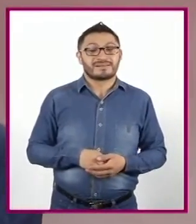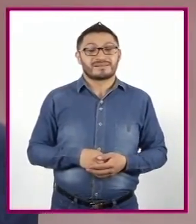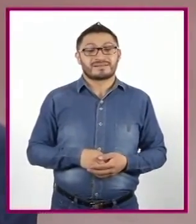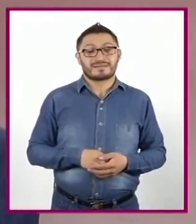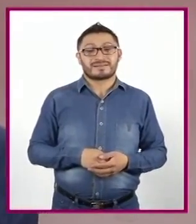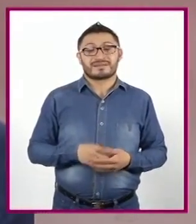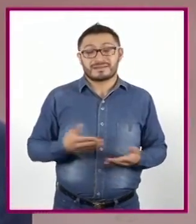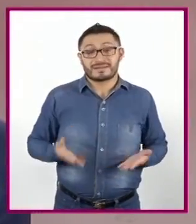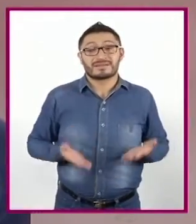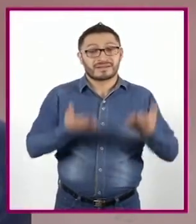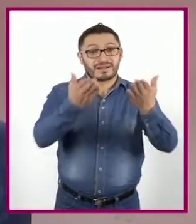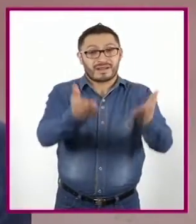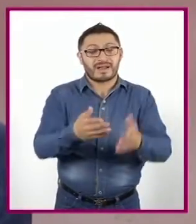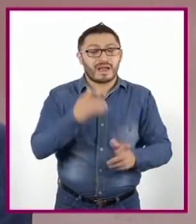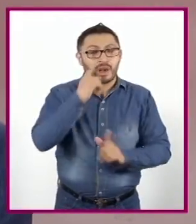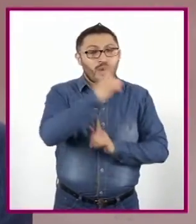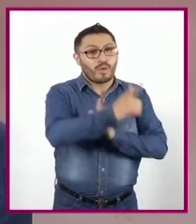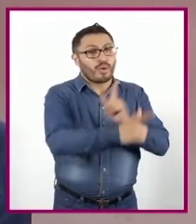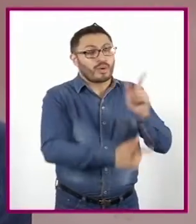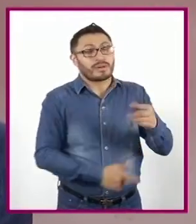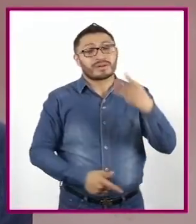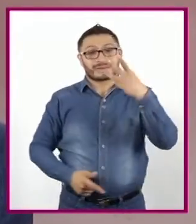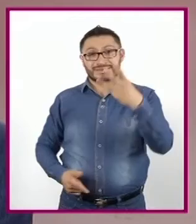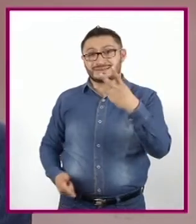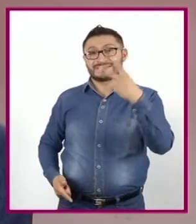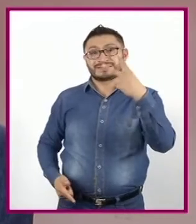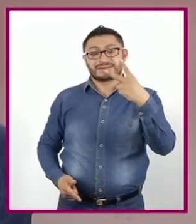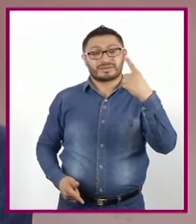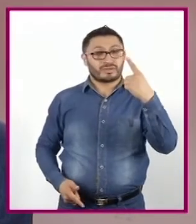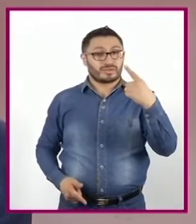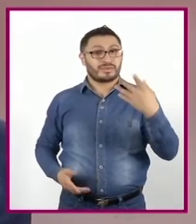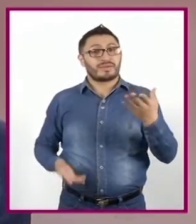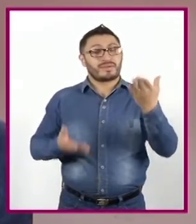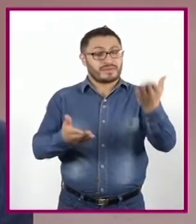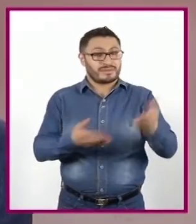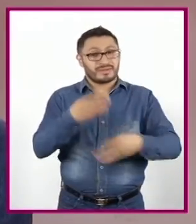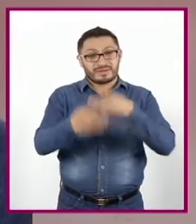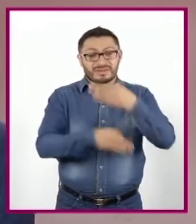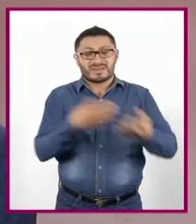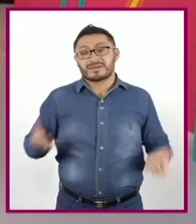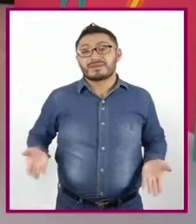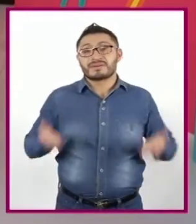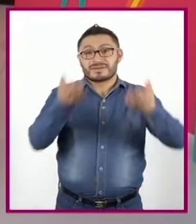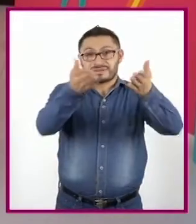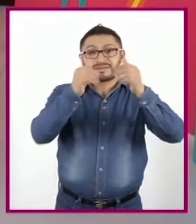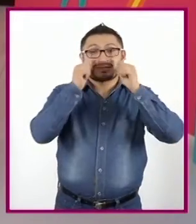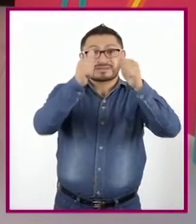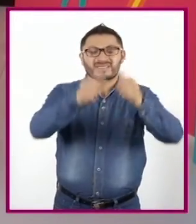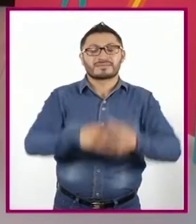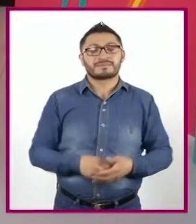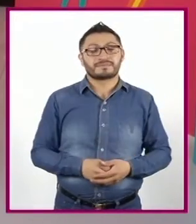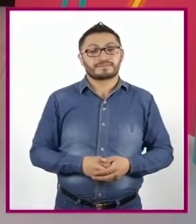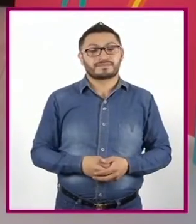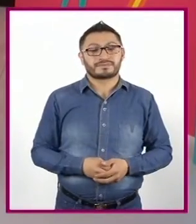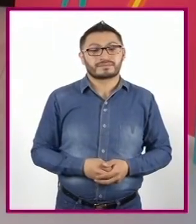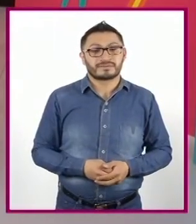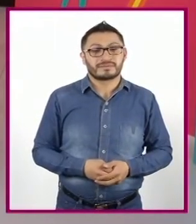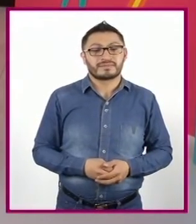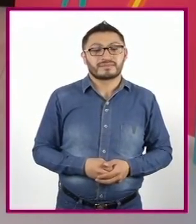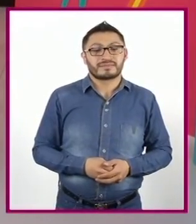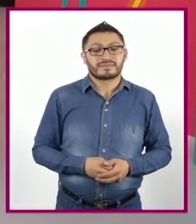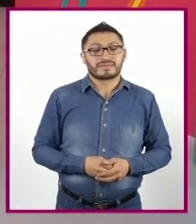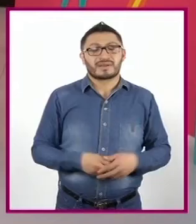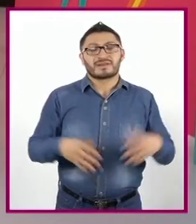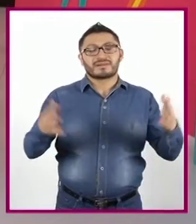Y vamos En cámara Tres Dos Uno Todos A escena Coco